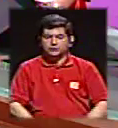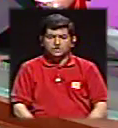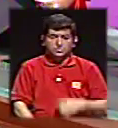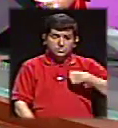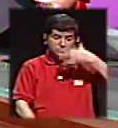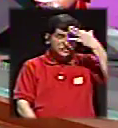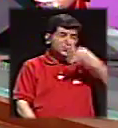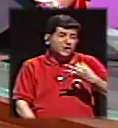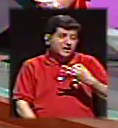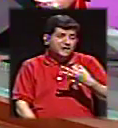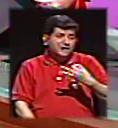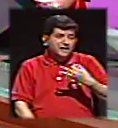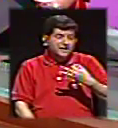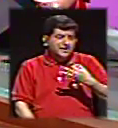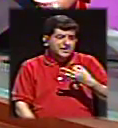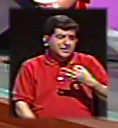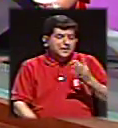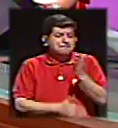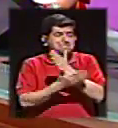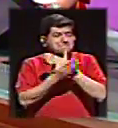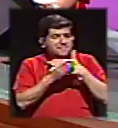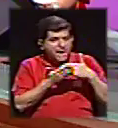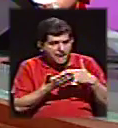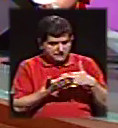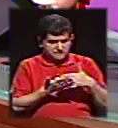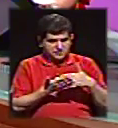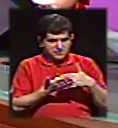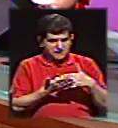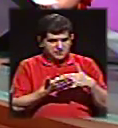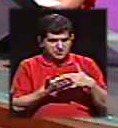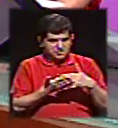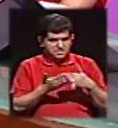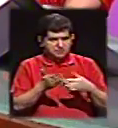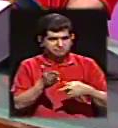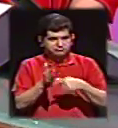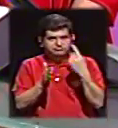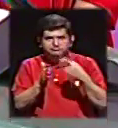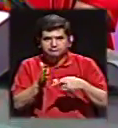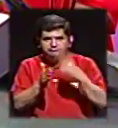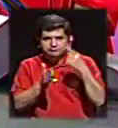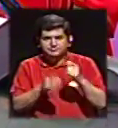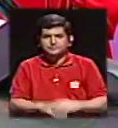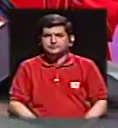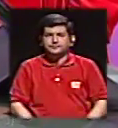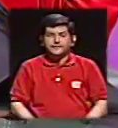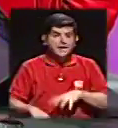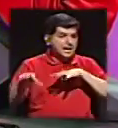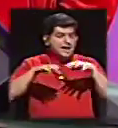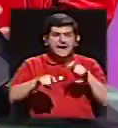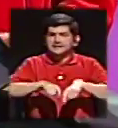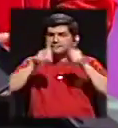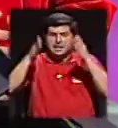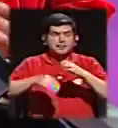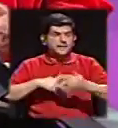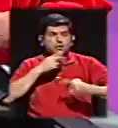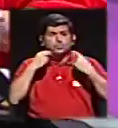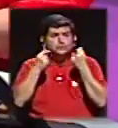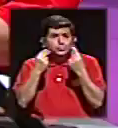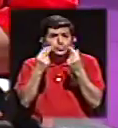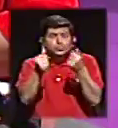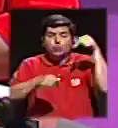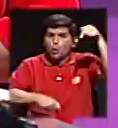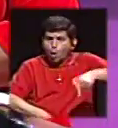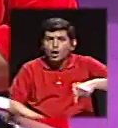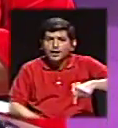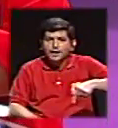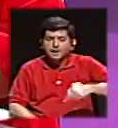Yo creo que, es que, yo creo que en parte muchas veces es tan frenética la actividad del periodista moderno hoy